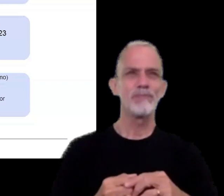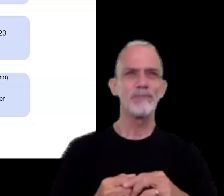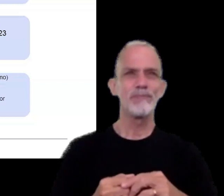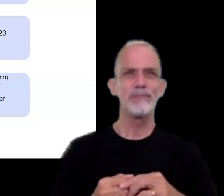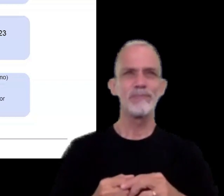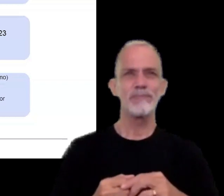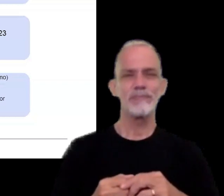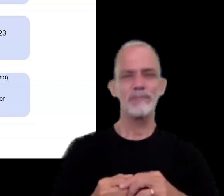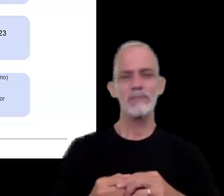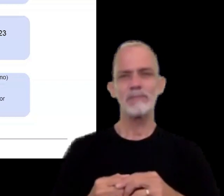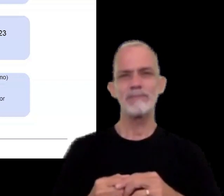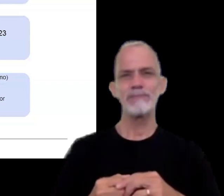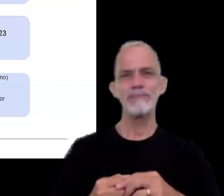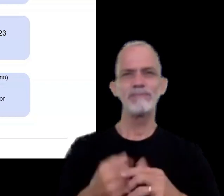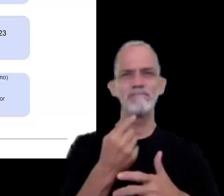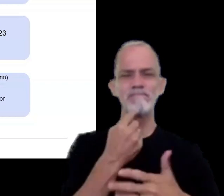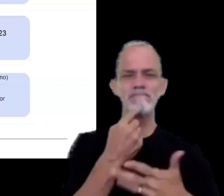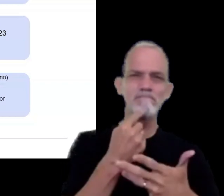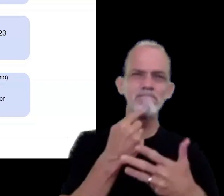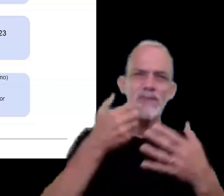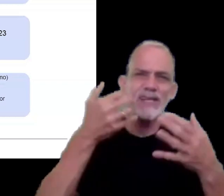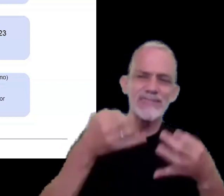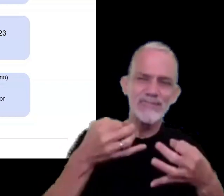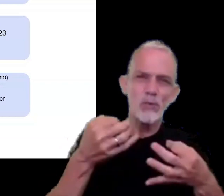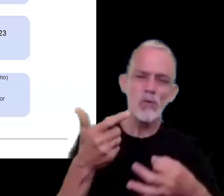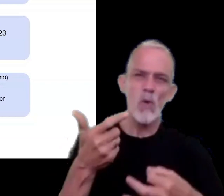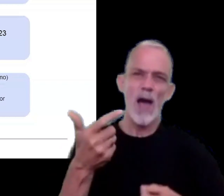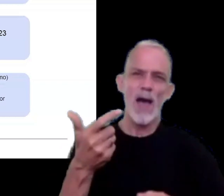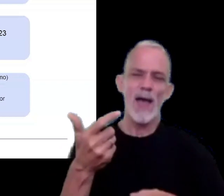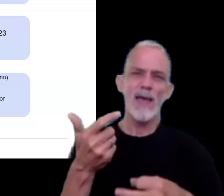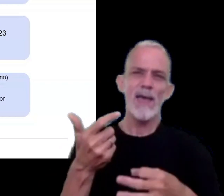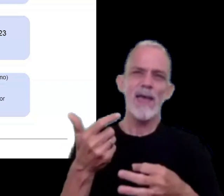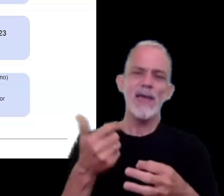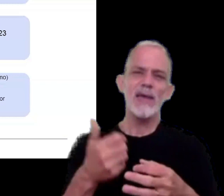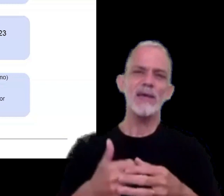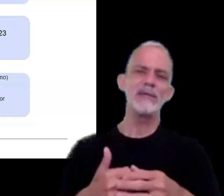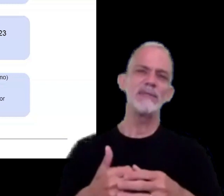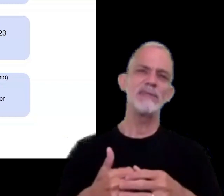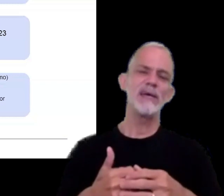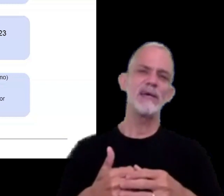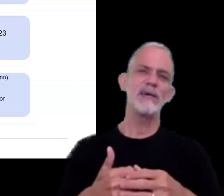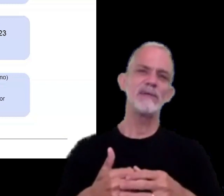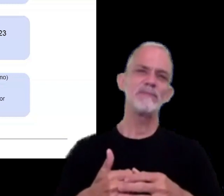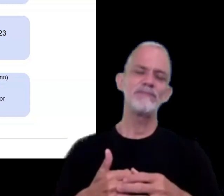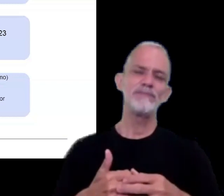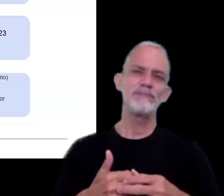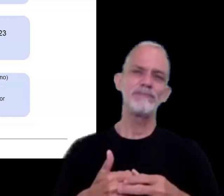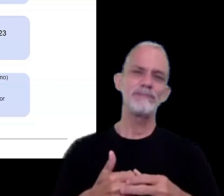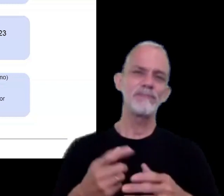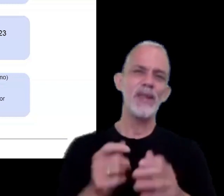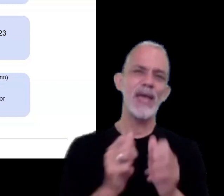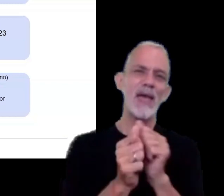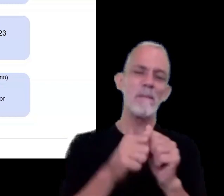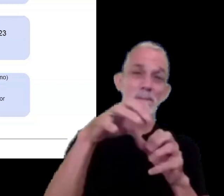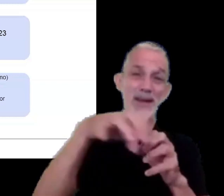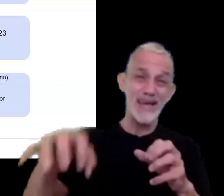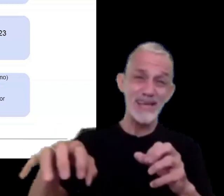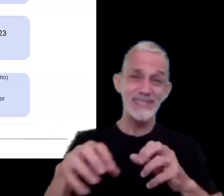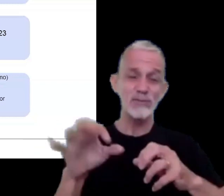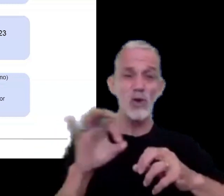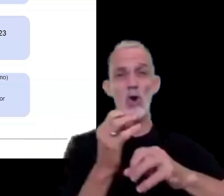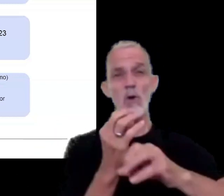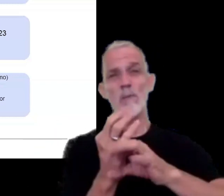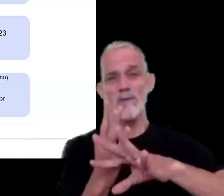incertidumbre por parte digamos del ámbito empresarial y profesional